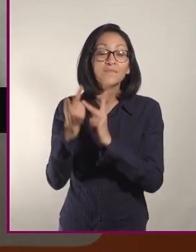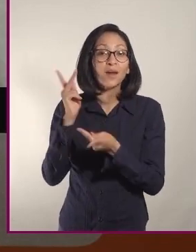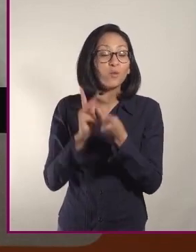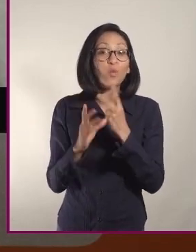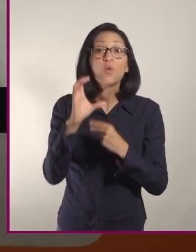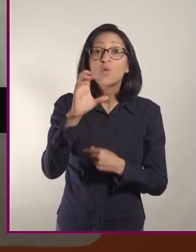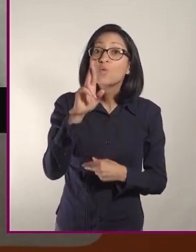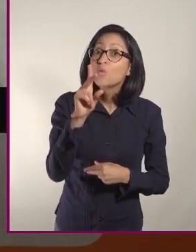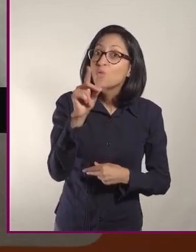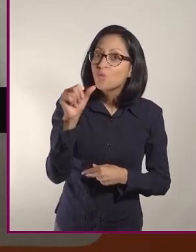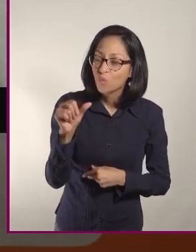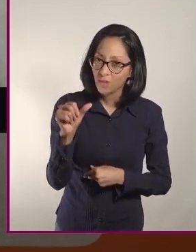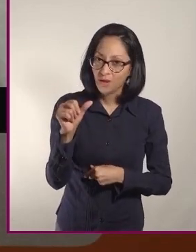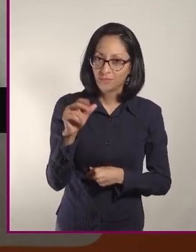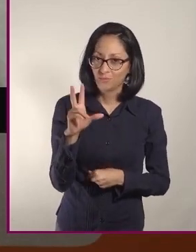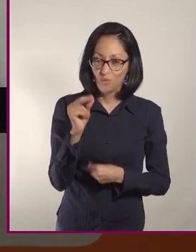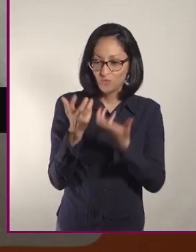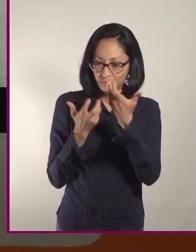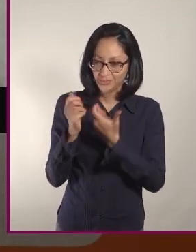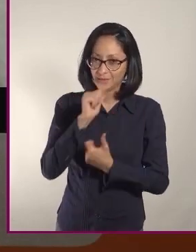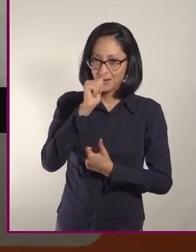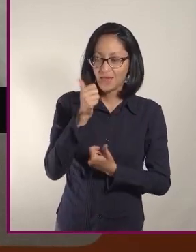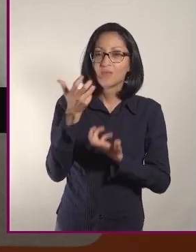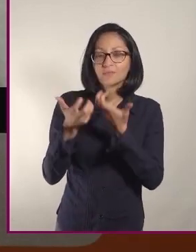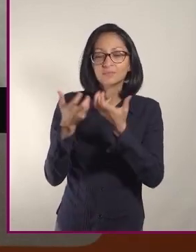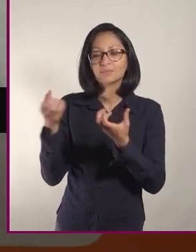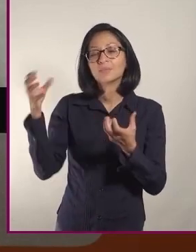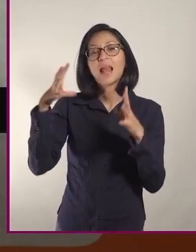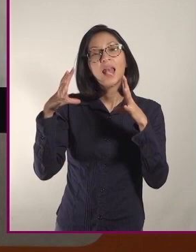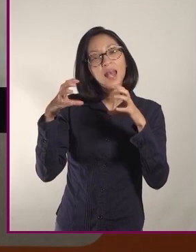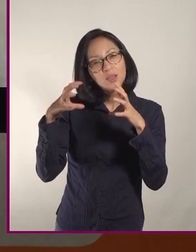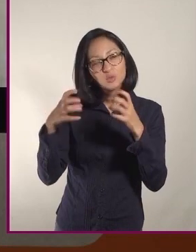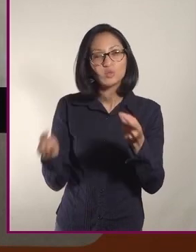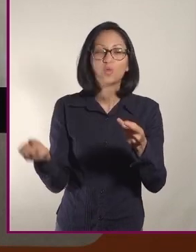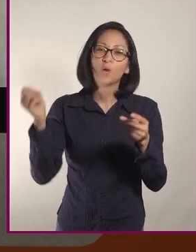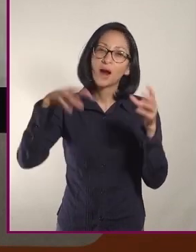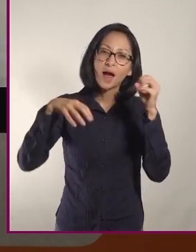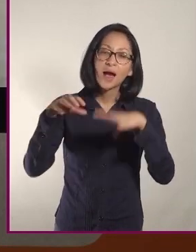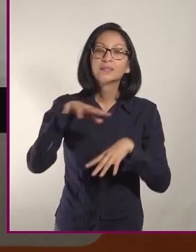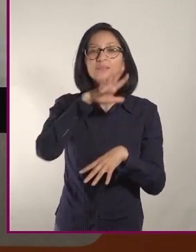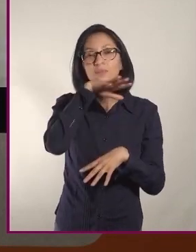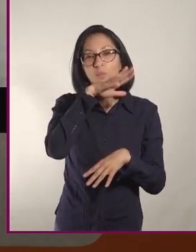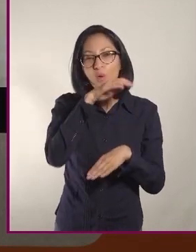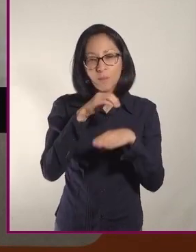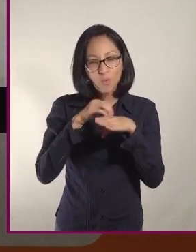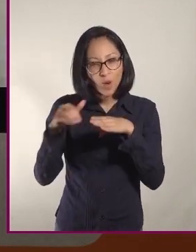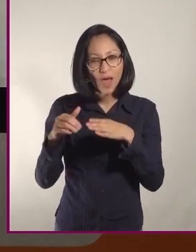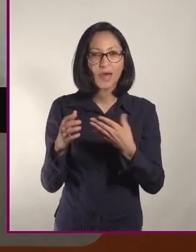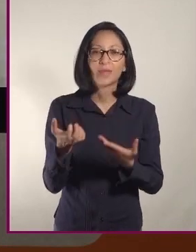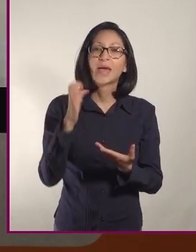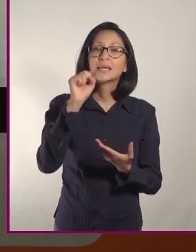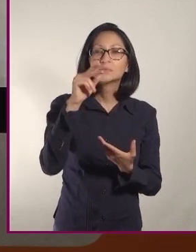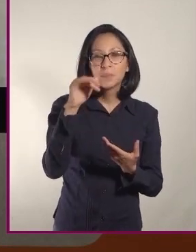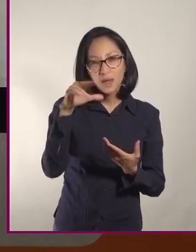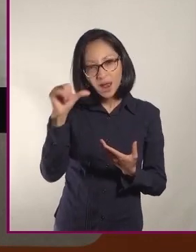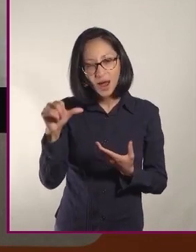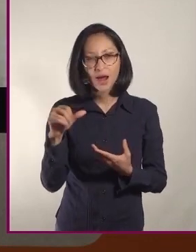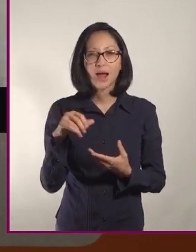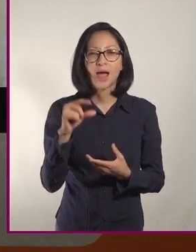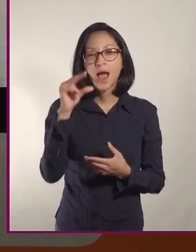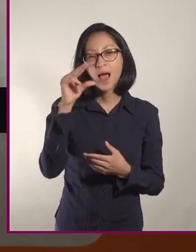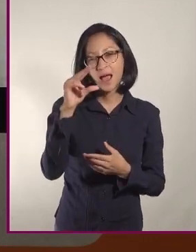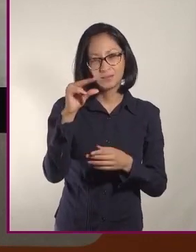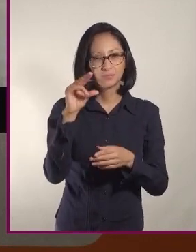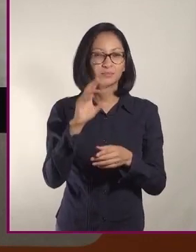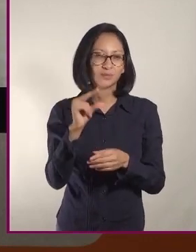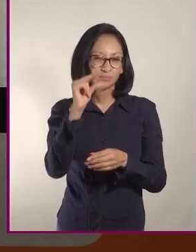generalmente de espinacas o lechuga, cebolla morada, aceitunas e